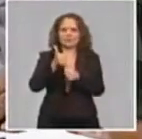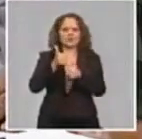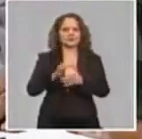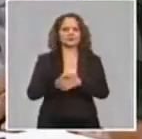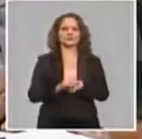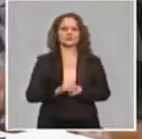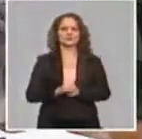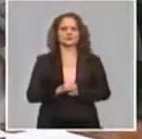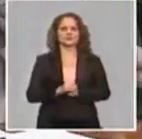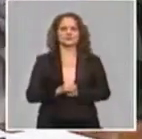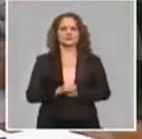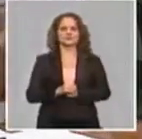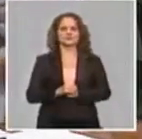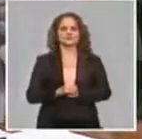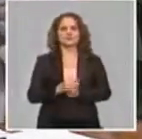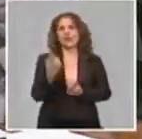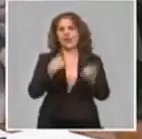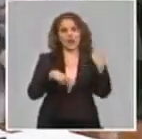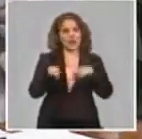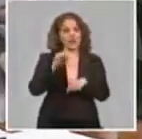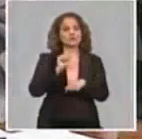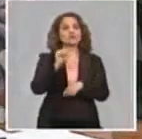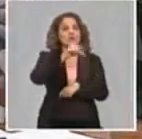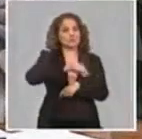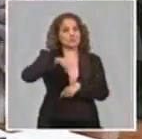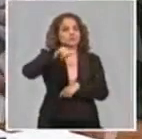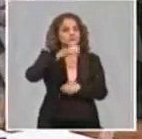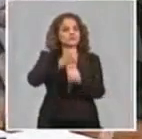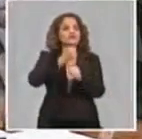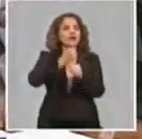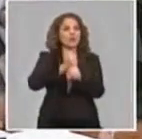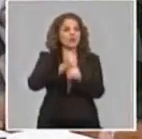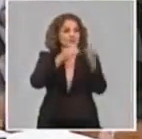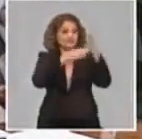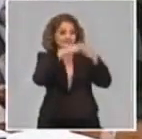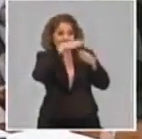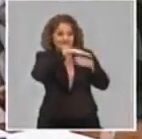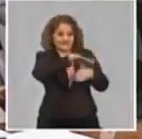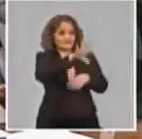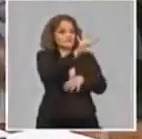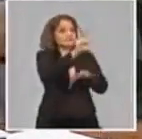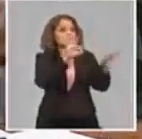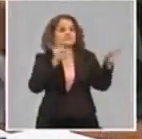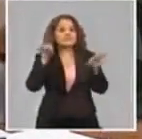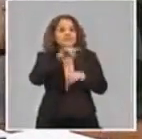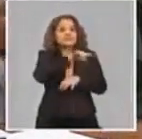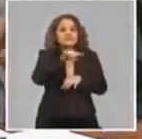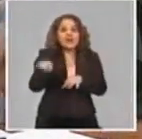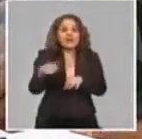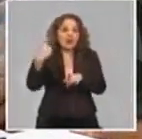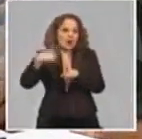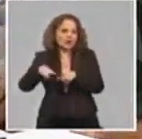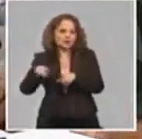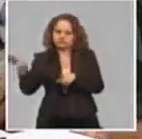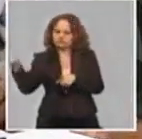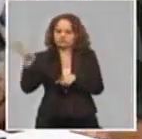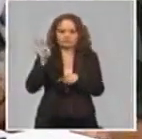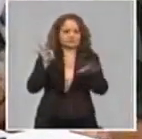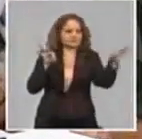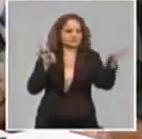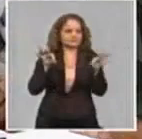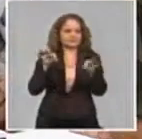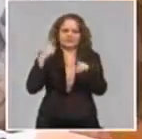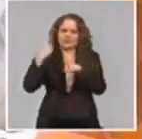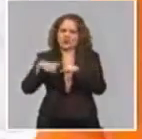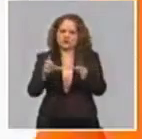de los campamentos, que lo hemos explicado varias veces, lo vamos a explicar más adelante. También algunos que podían tener alguna situación